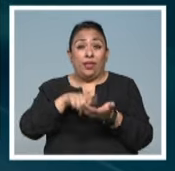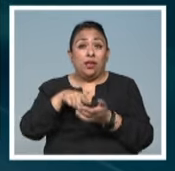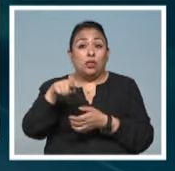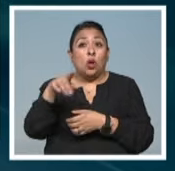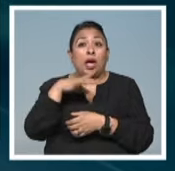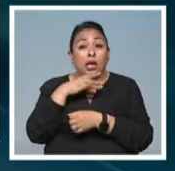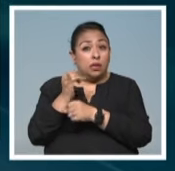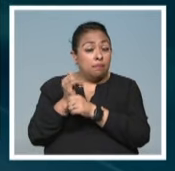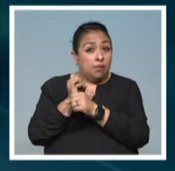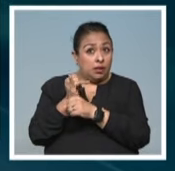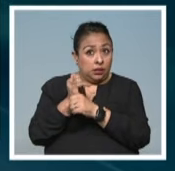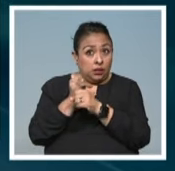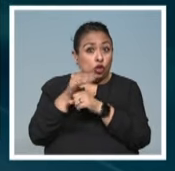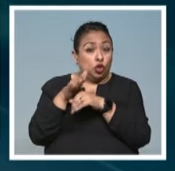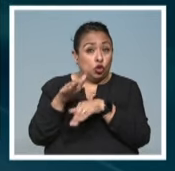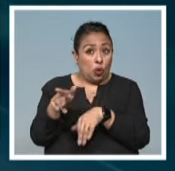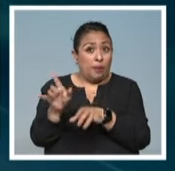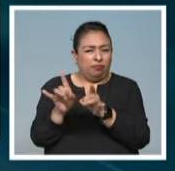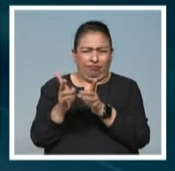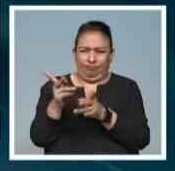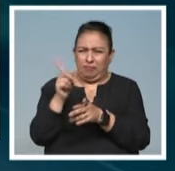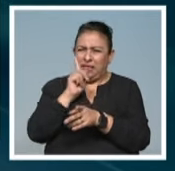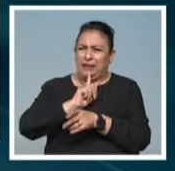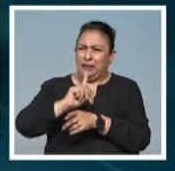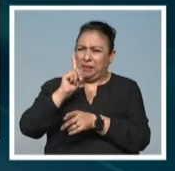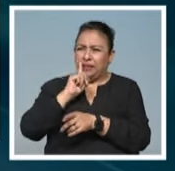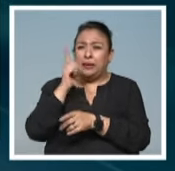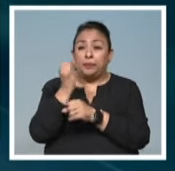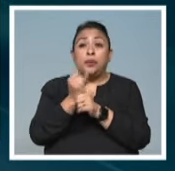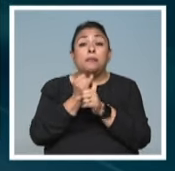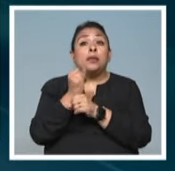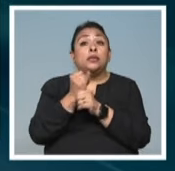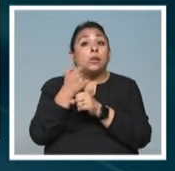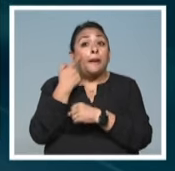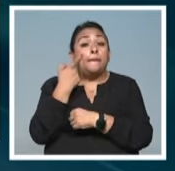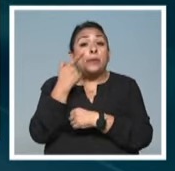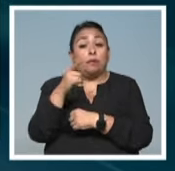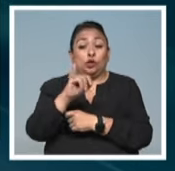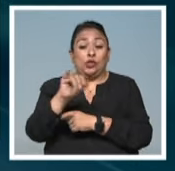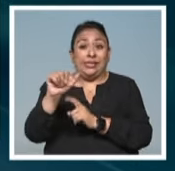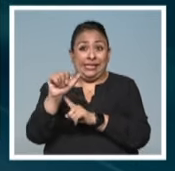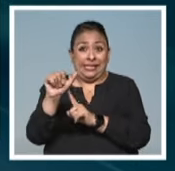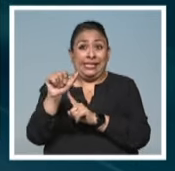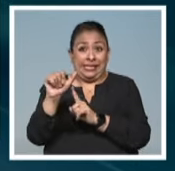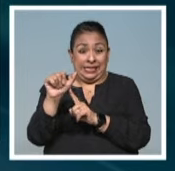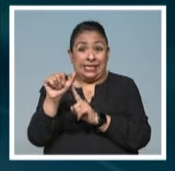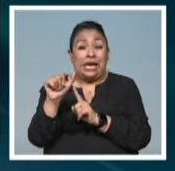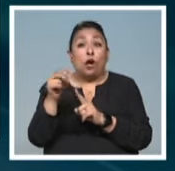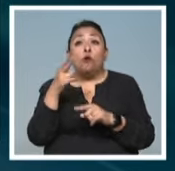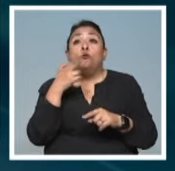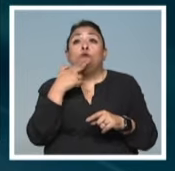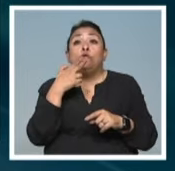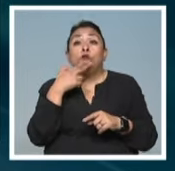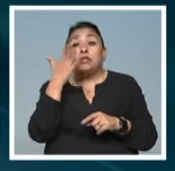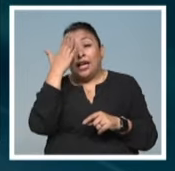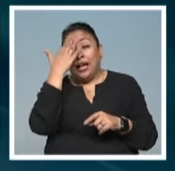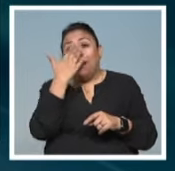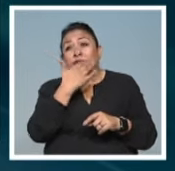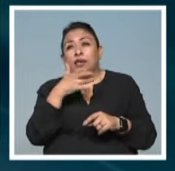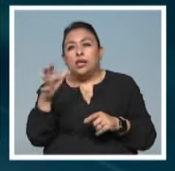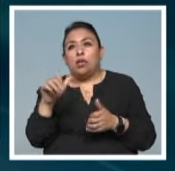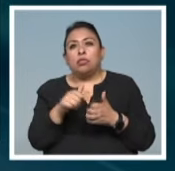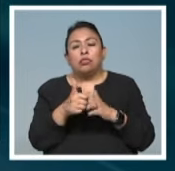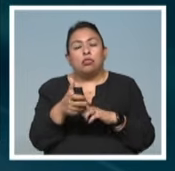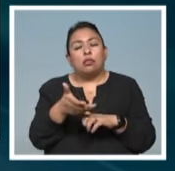realizó una investigación sobre este fenómeno. El estudio demostró que la inteligencia artificial utiliza sus habilidades de